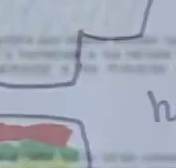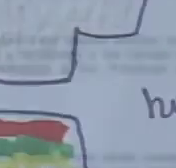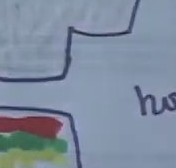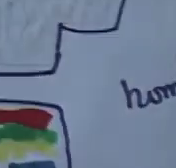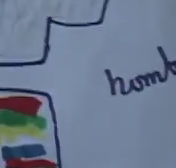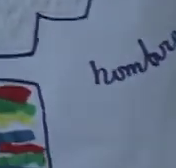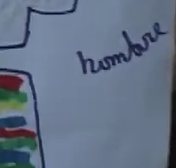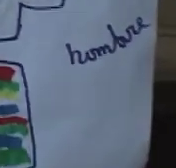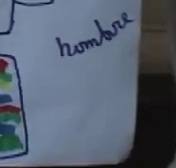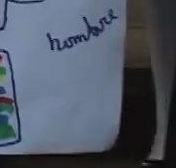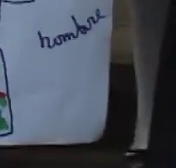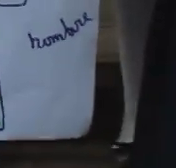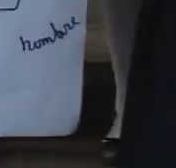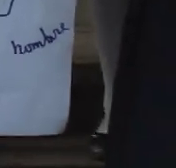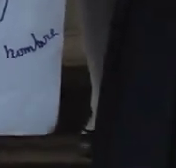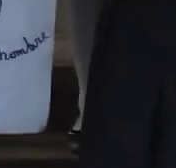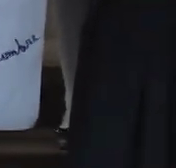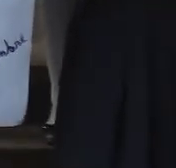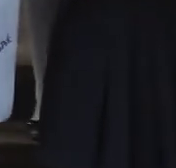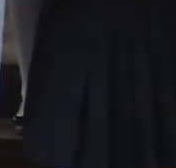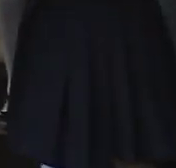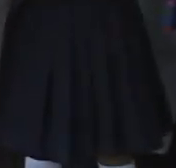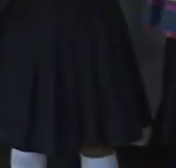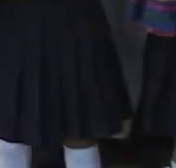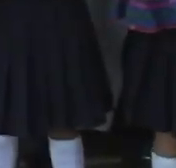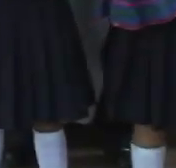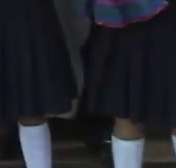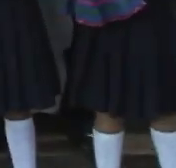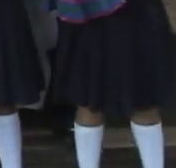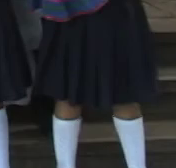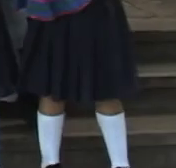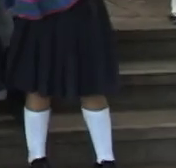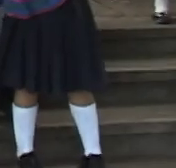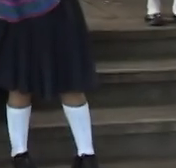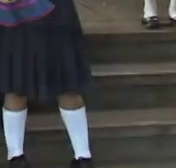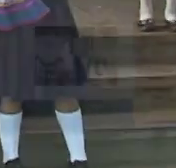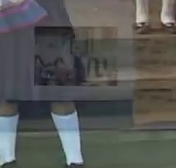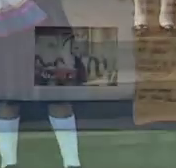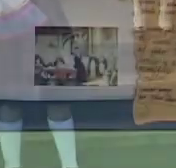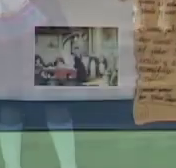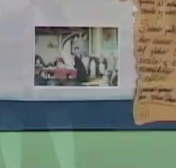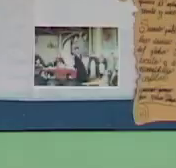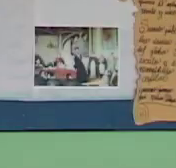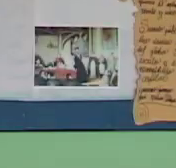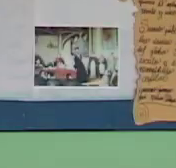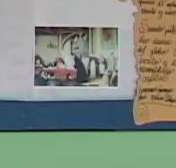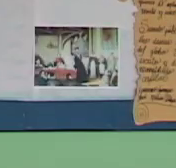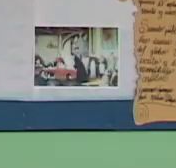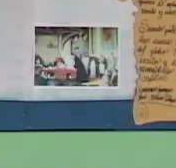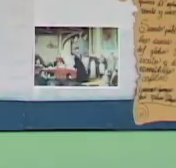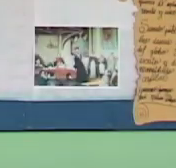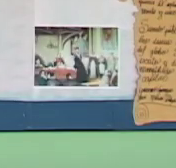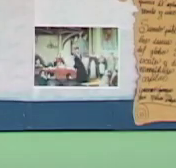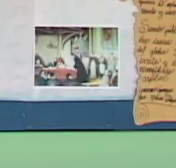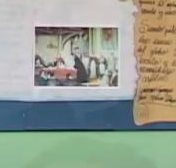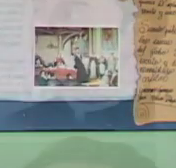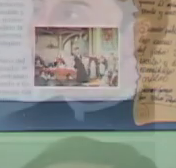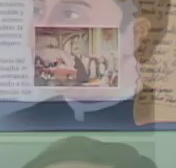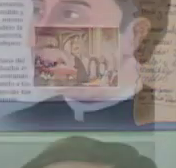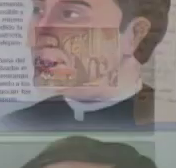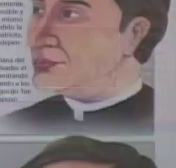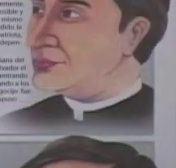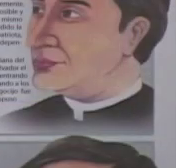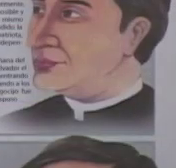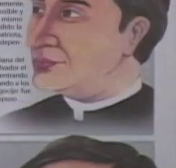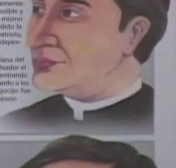En esta semana, se debe rendir tributo y homenaje a los héroes y forjadores de nuestra nacionalidad, especialmente